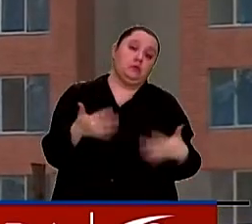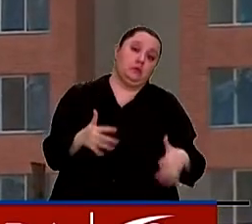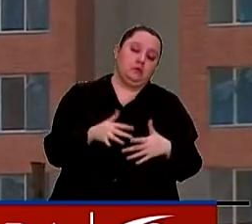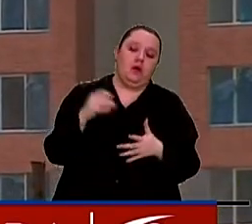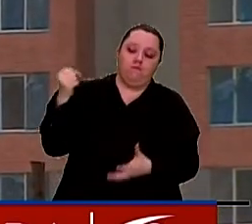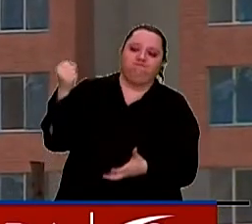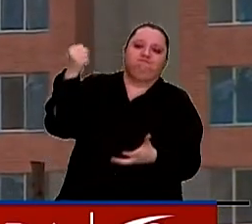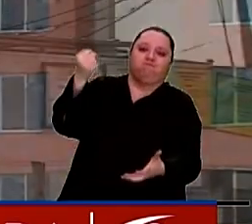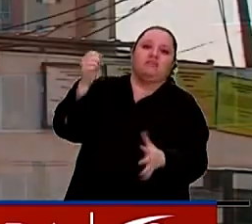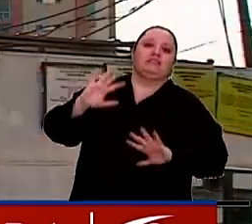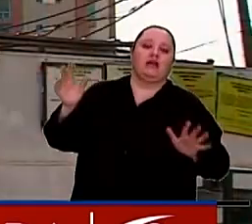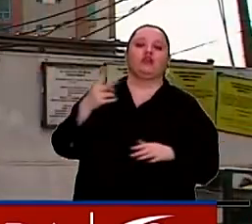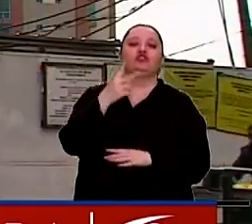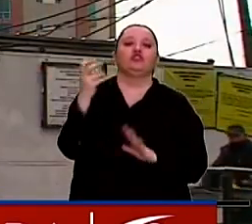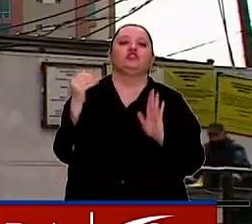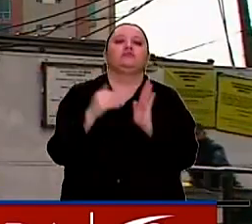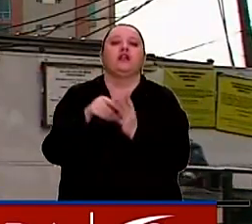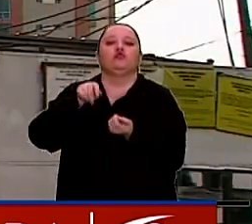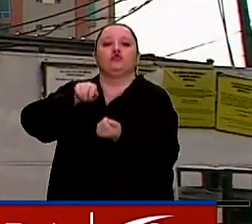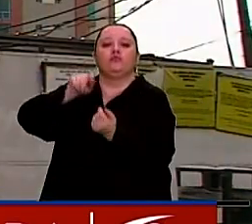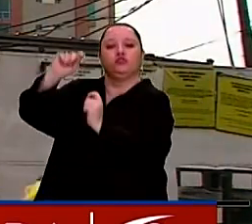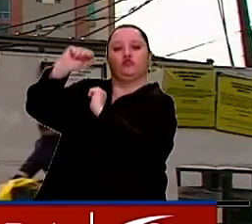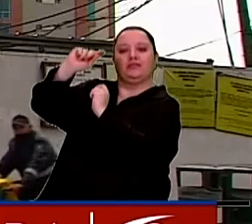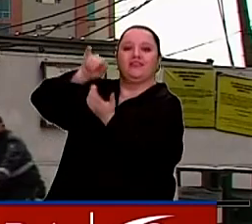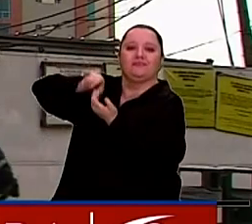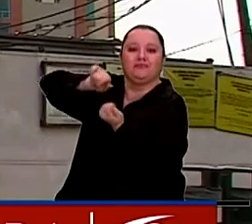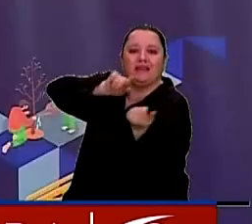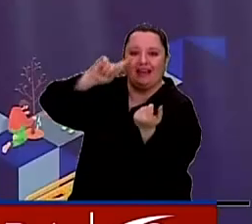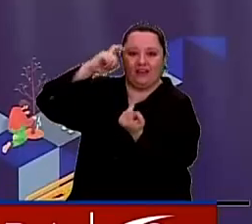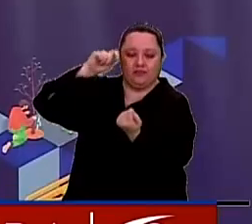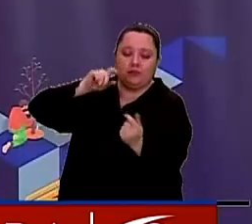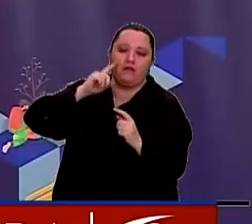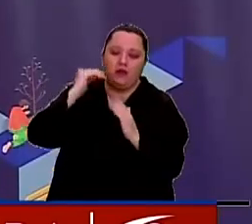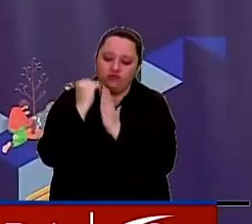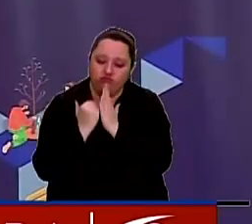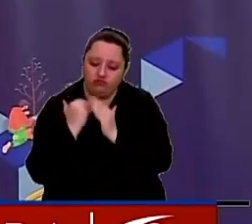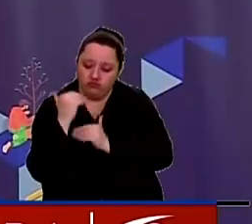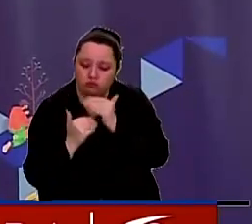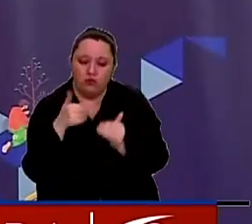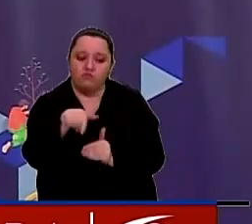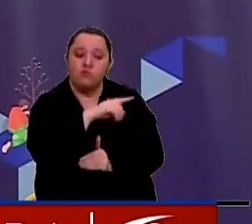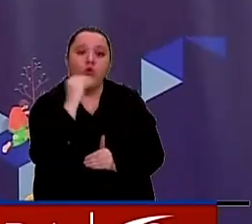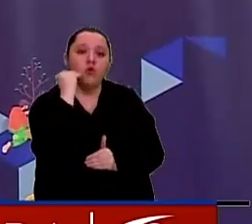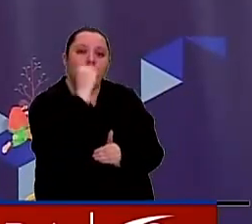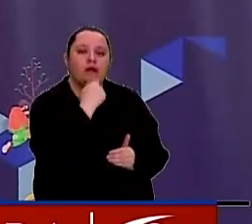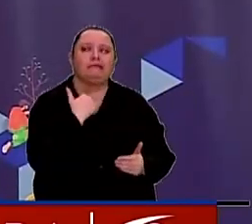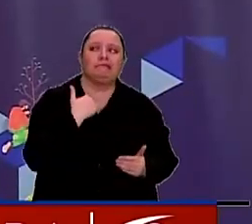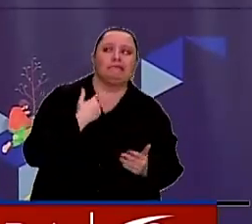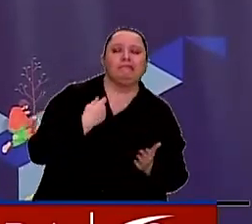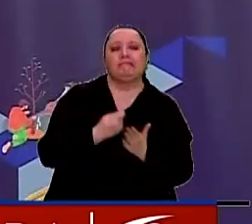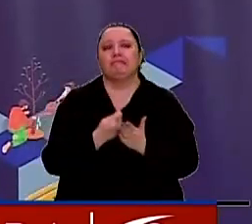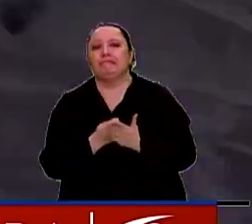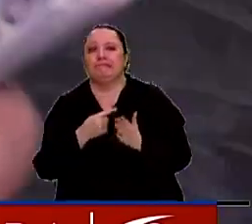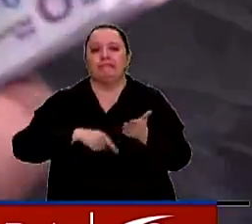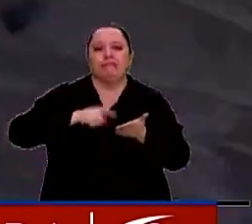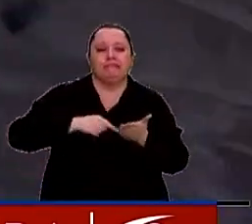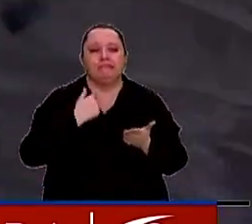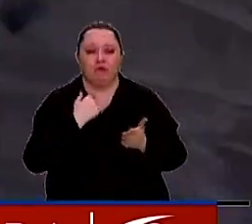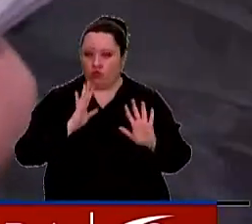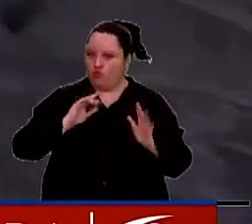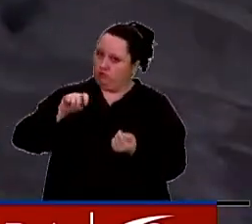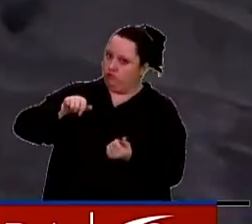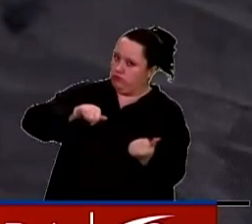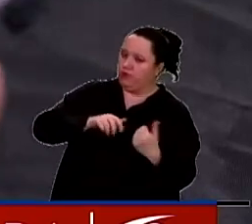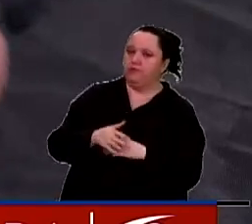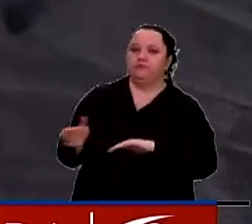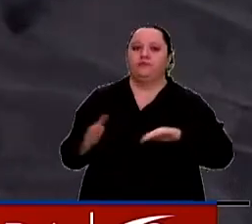un paquete de 200.000 subsidios. Hay que saber cómo se programan para que los hogares no queden colgados al momento de la estrituración. Entre los